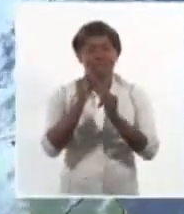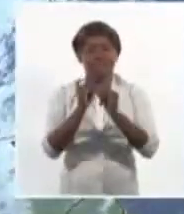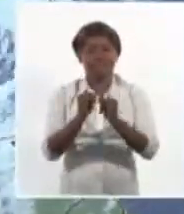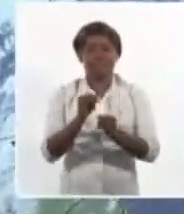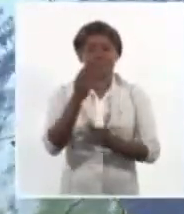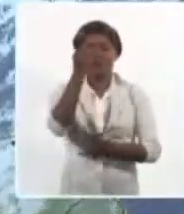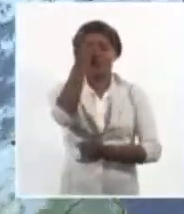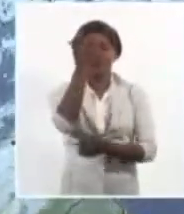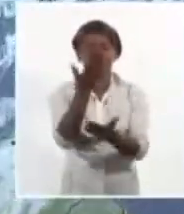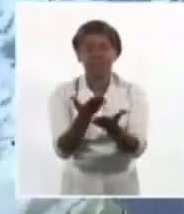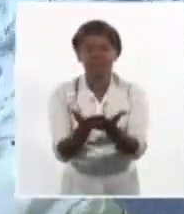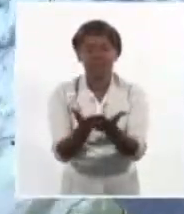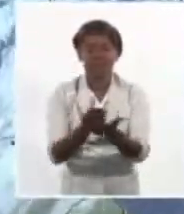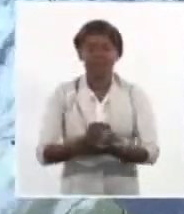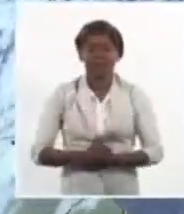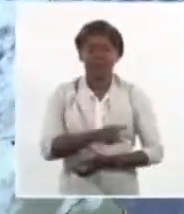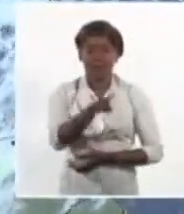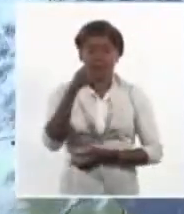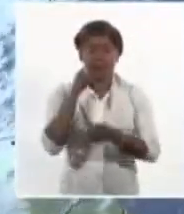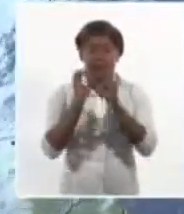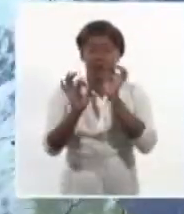gracias por la compañía, cuídese mucho y tenga buen día.